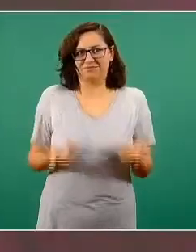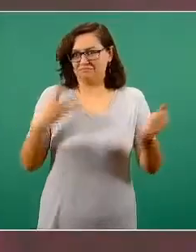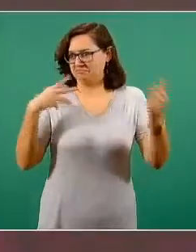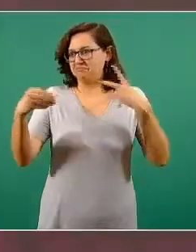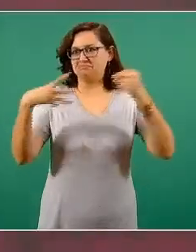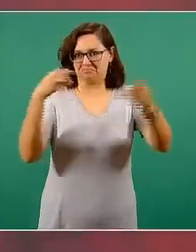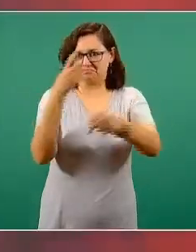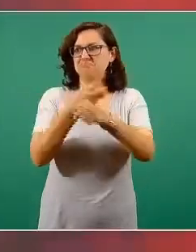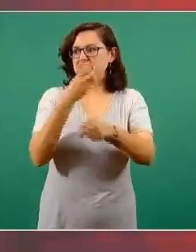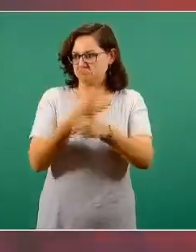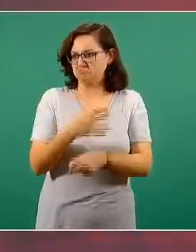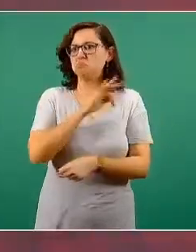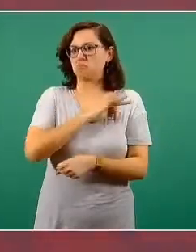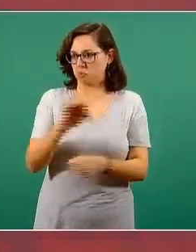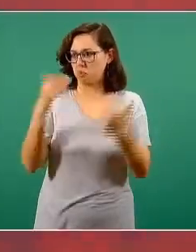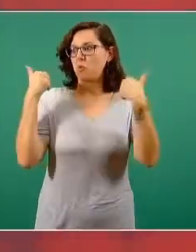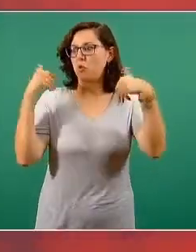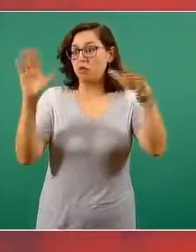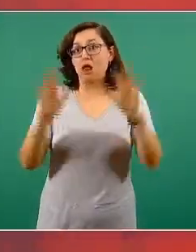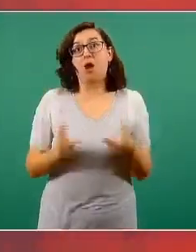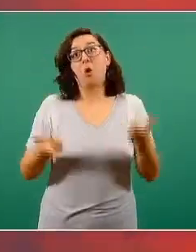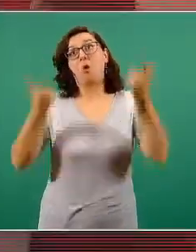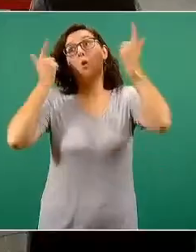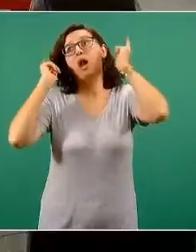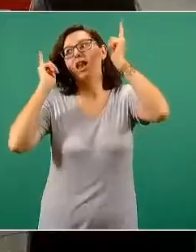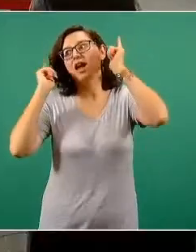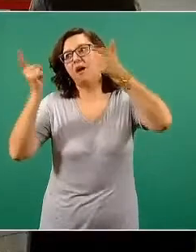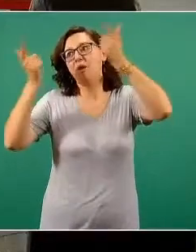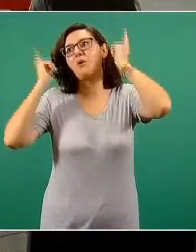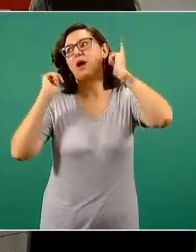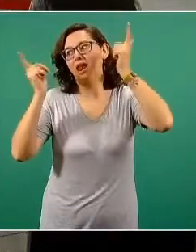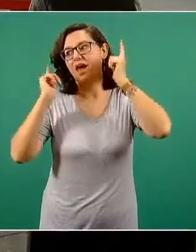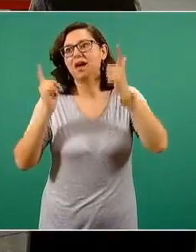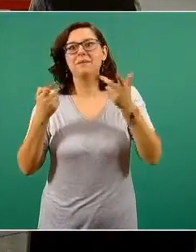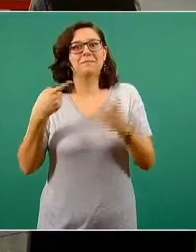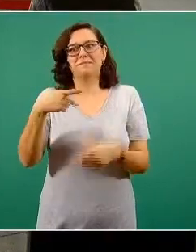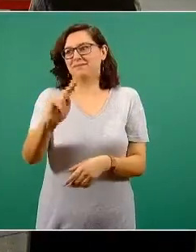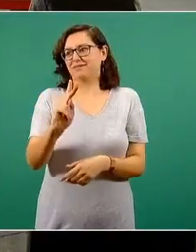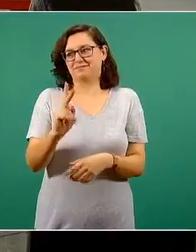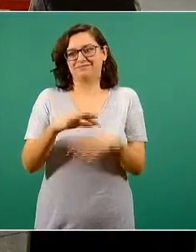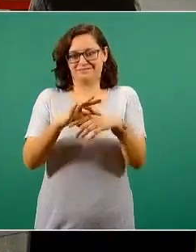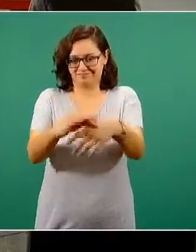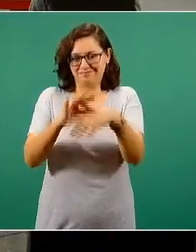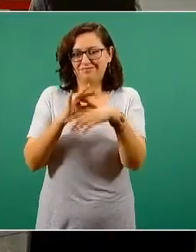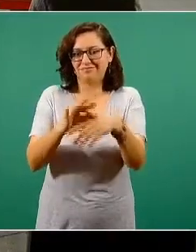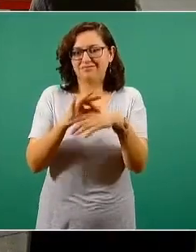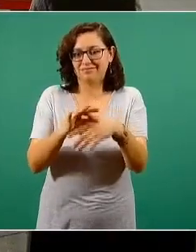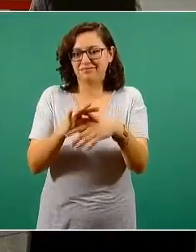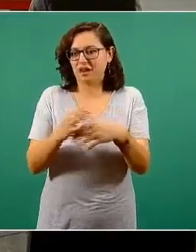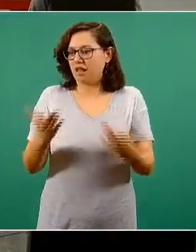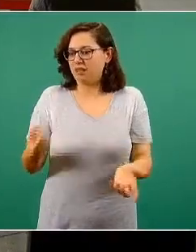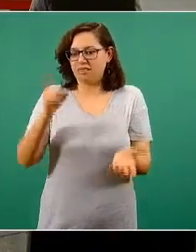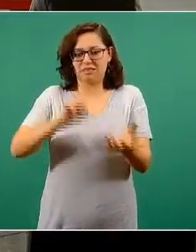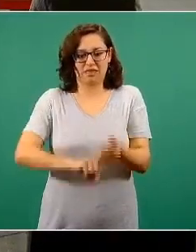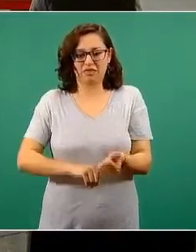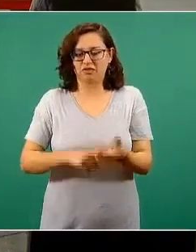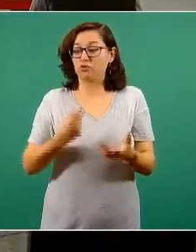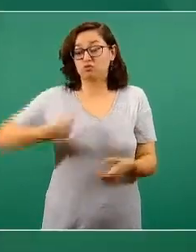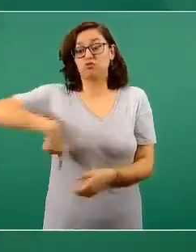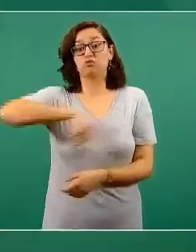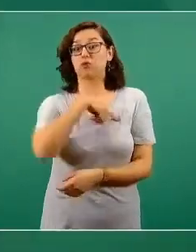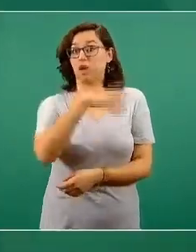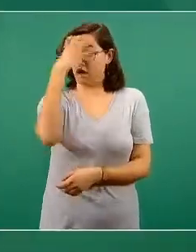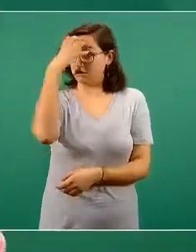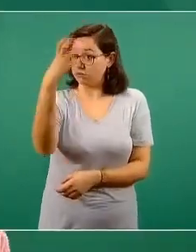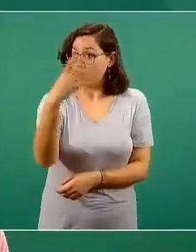indeseable de enfermedad, de epidemia, de reclusecimiento de la epidemia. Entonces, sí decimos enfáticamente